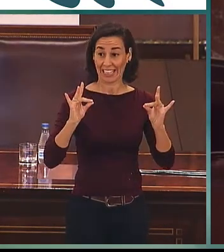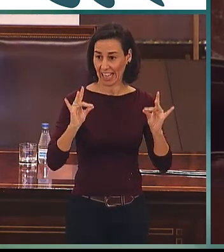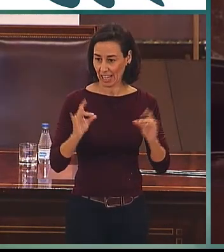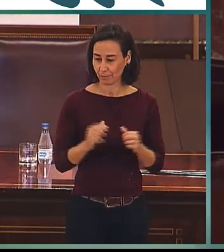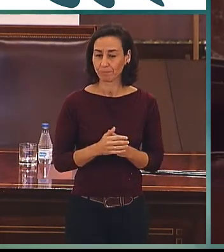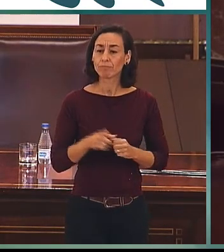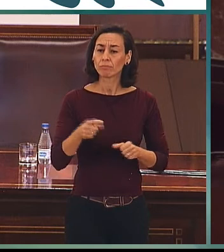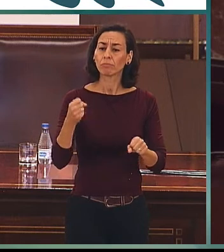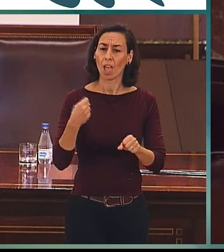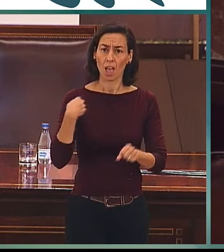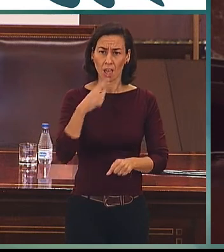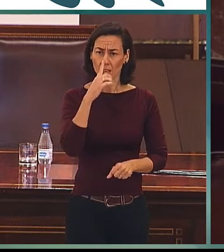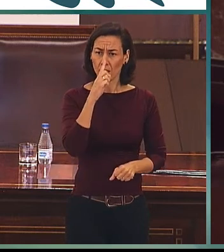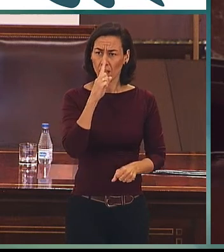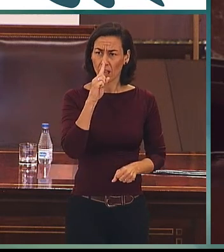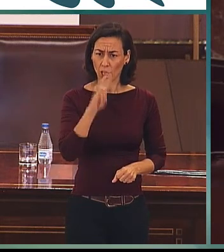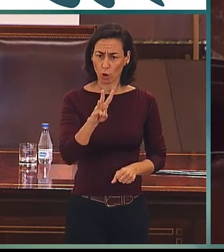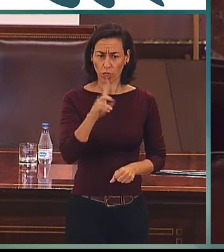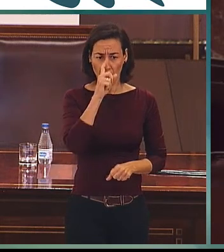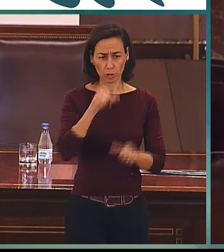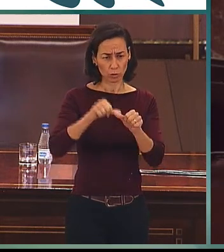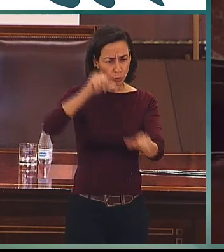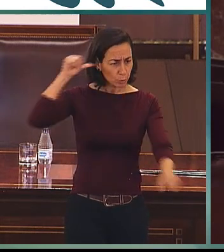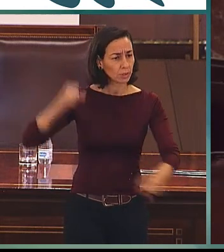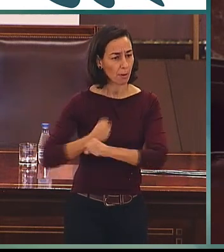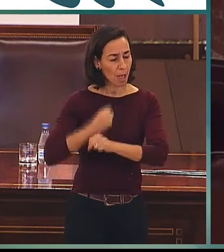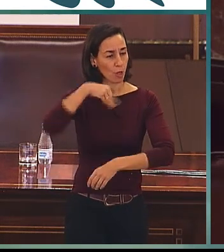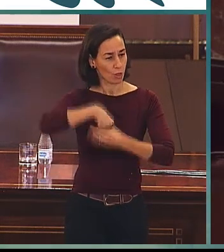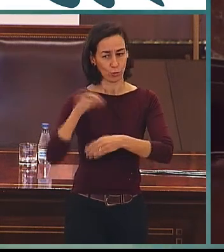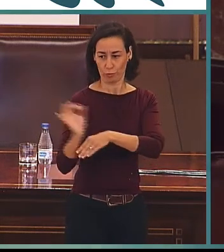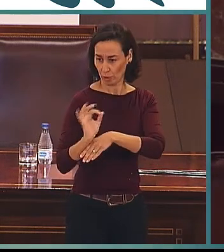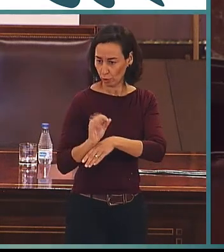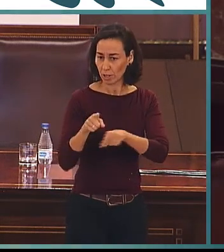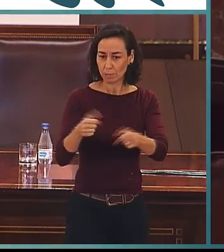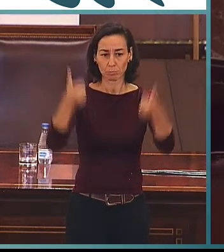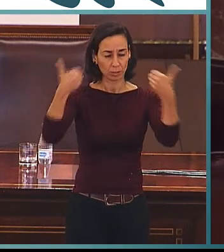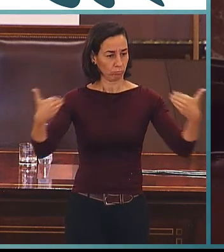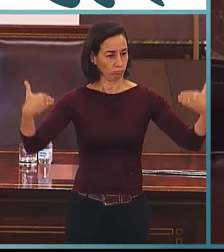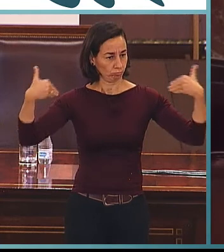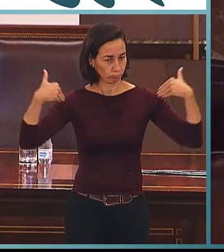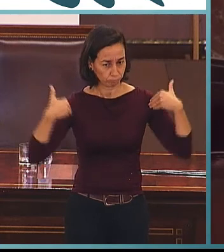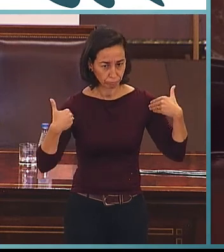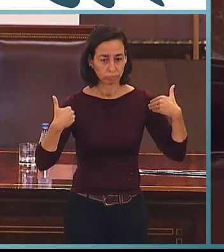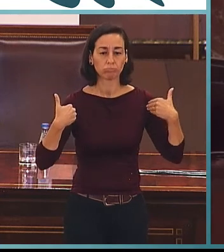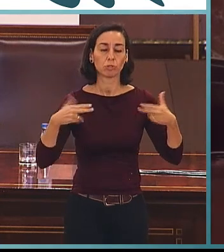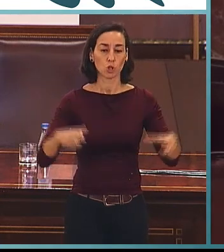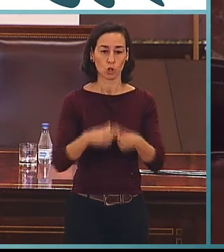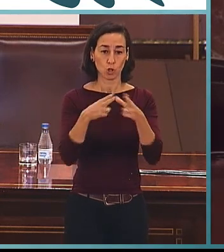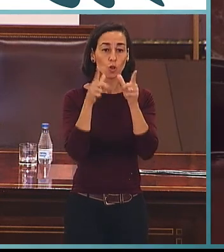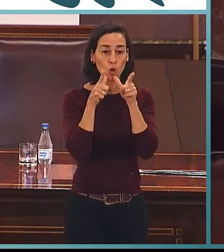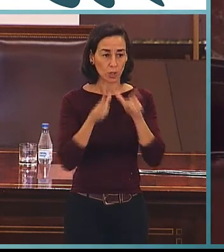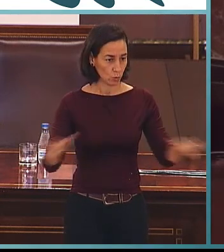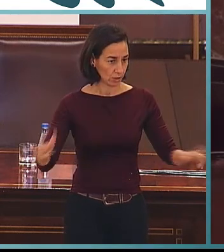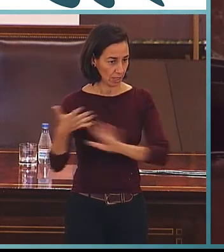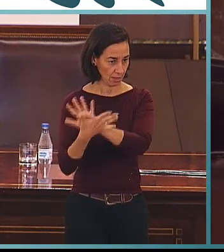Trabaja desde hace 14 años en la Fundación CNSE, donde se especializó profesionalmente en sociolingüística de la